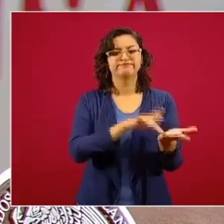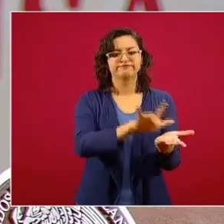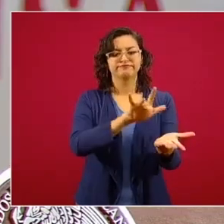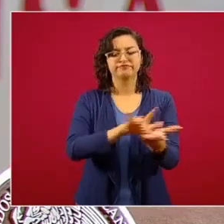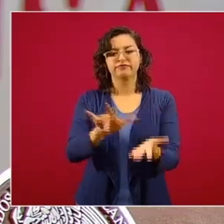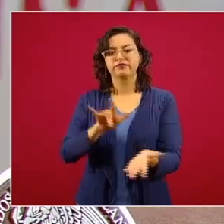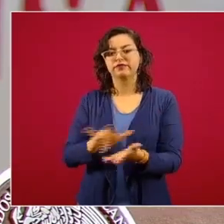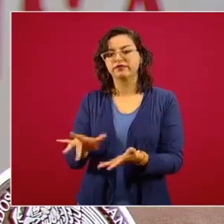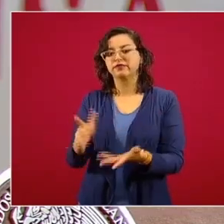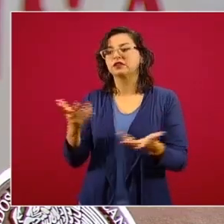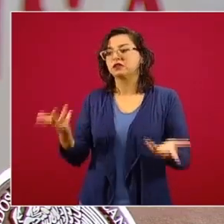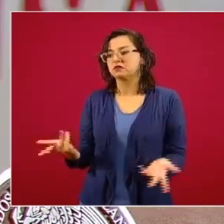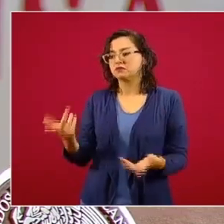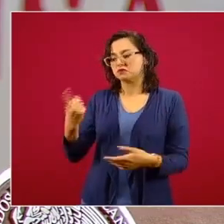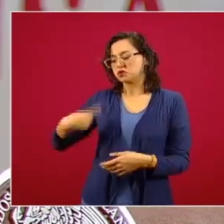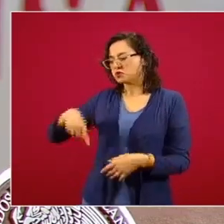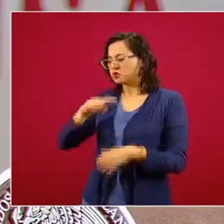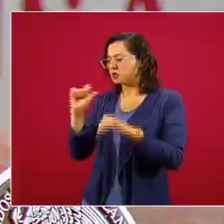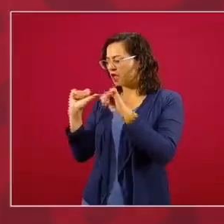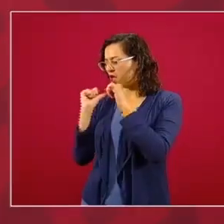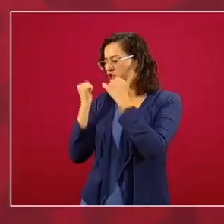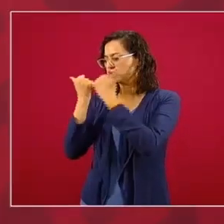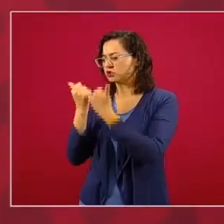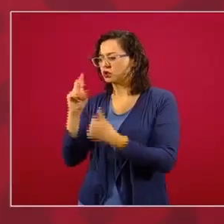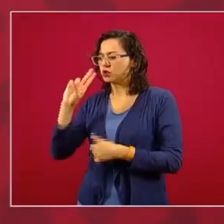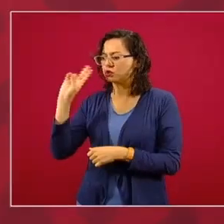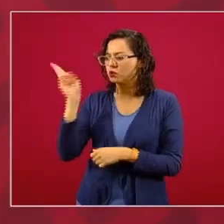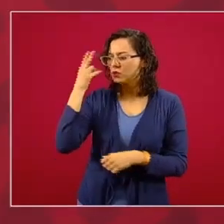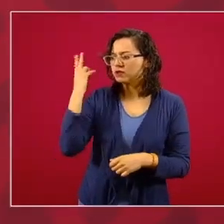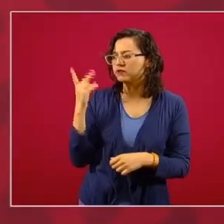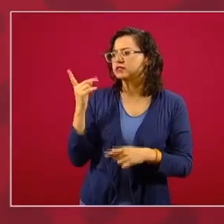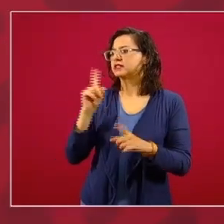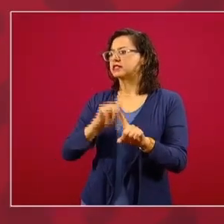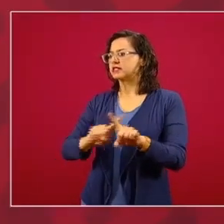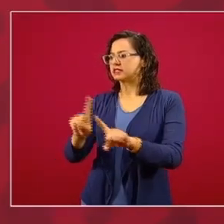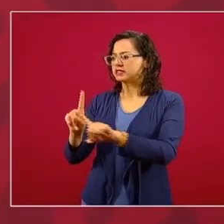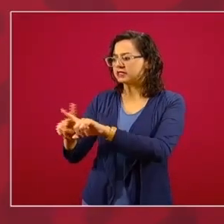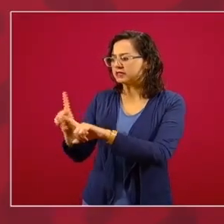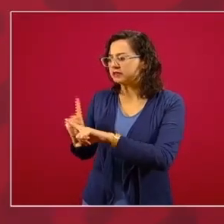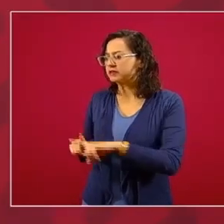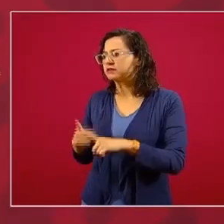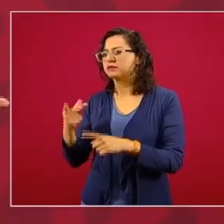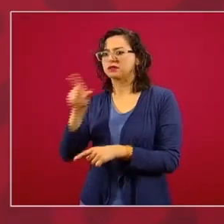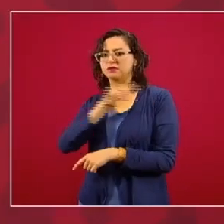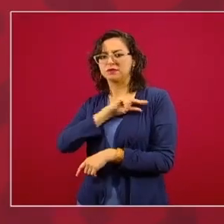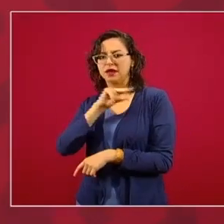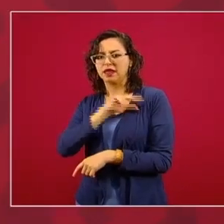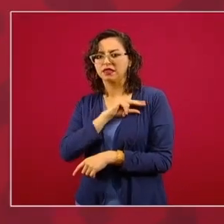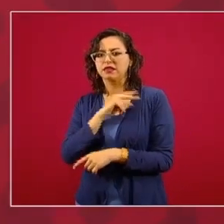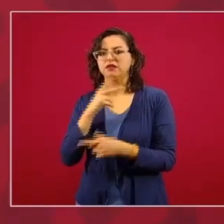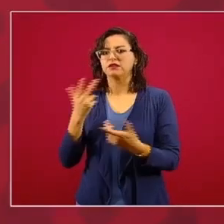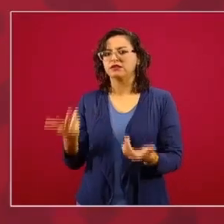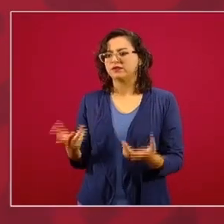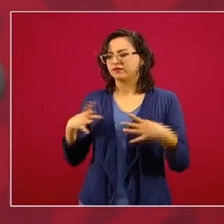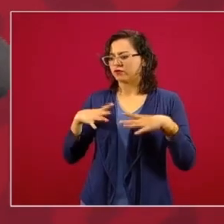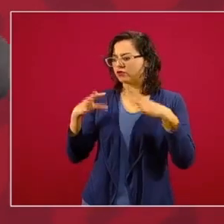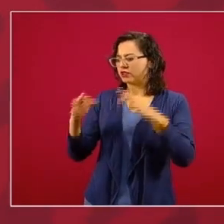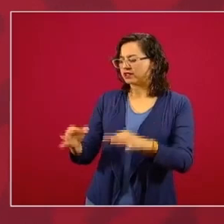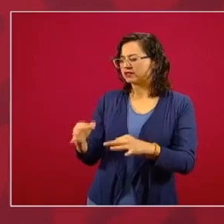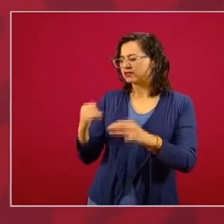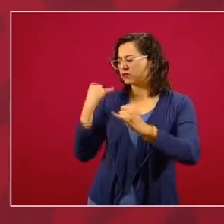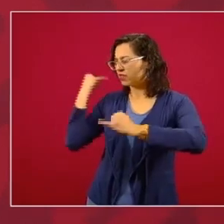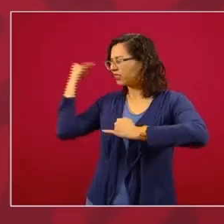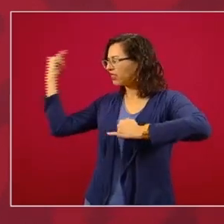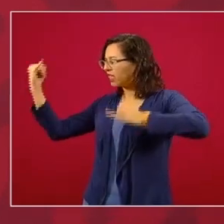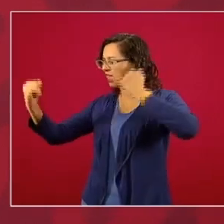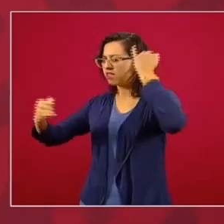la plataforma creada, llevan la contabilidad para conocer dónde están las necesidades y dirigir los recursos que reciben como donaciones, por lo que piden a